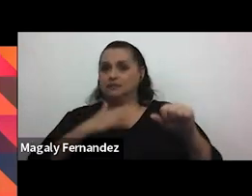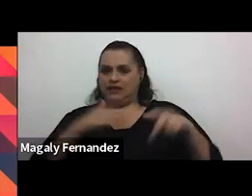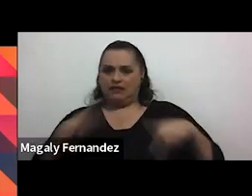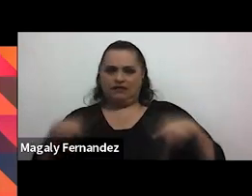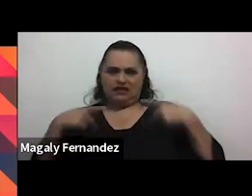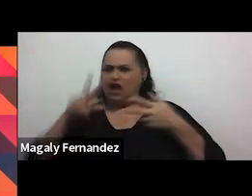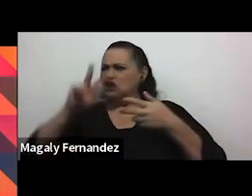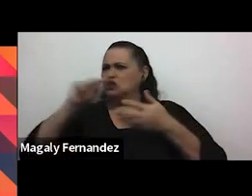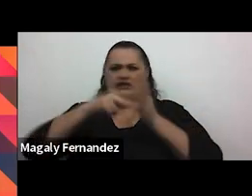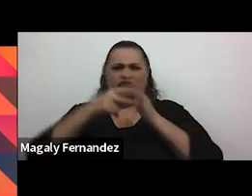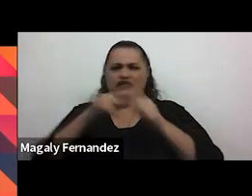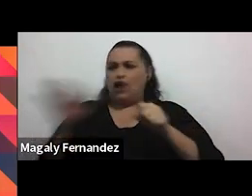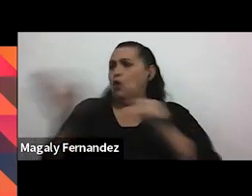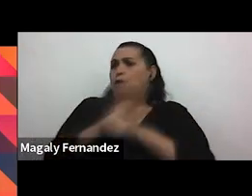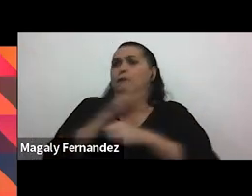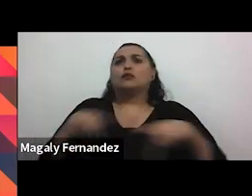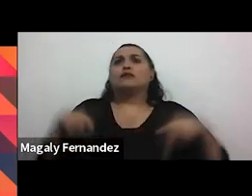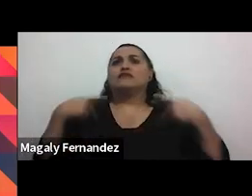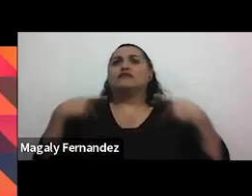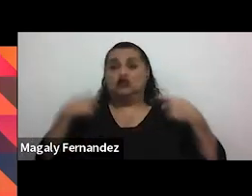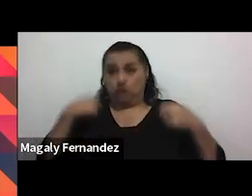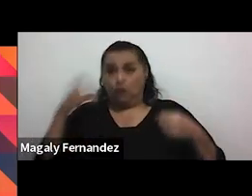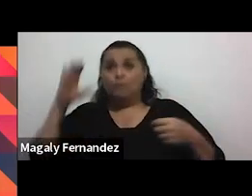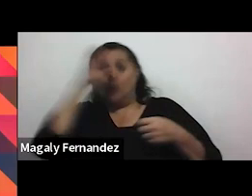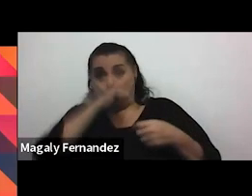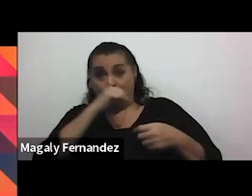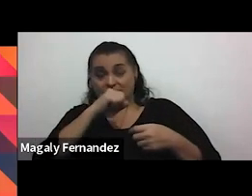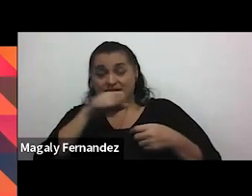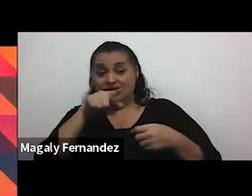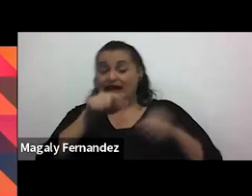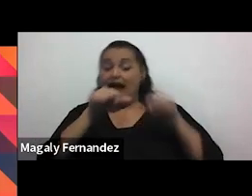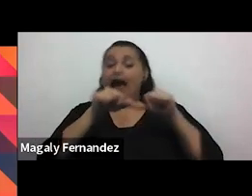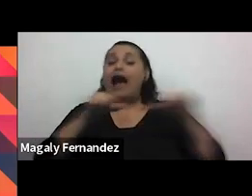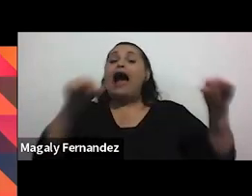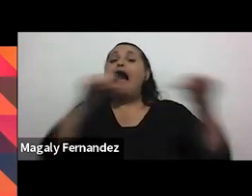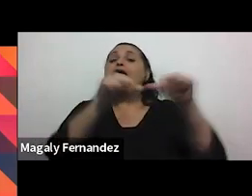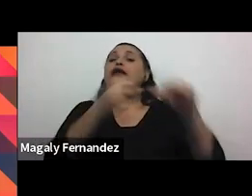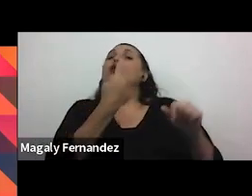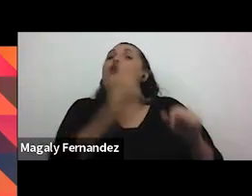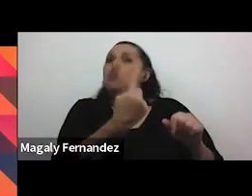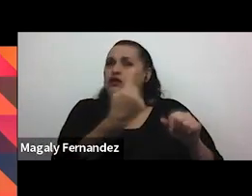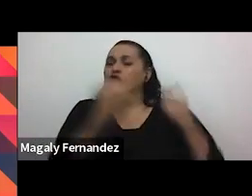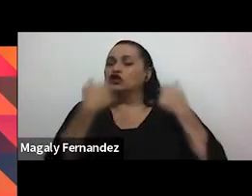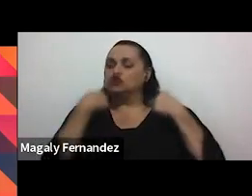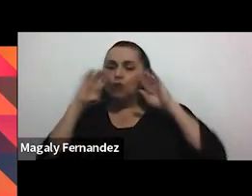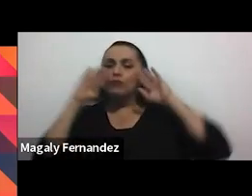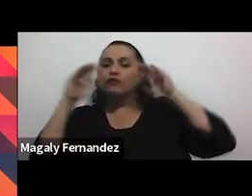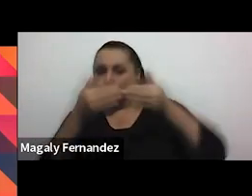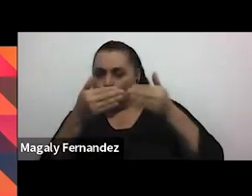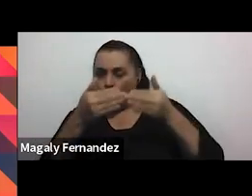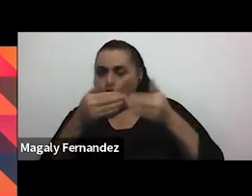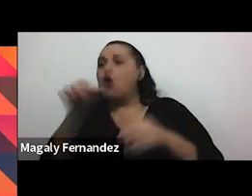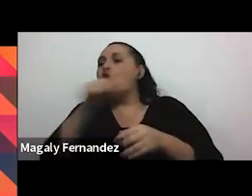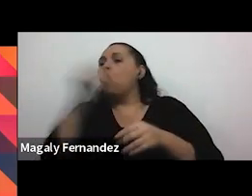completa entonces cuando reconozco que esta es una de las áreas yo también me enfoco en nutrir otras áreas